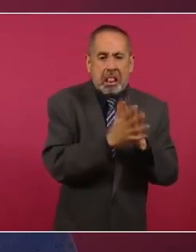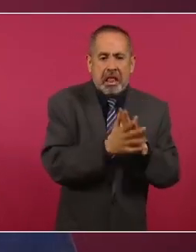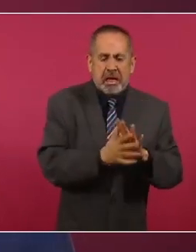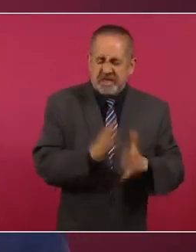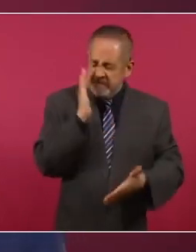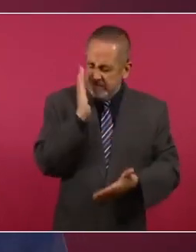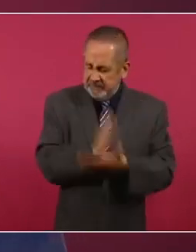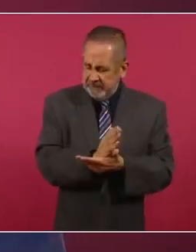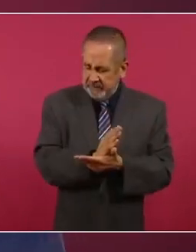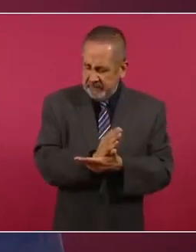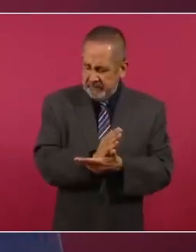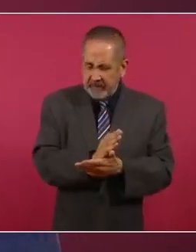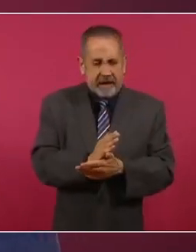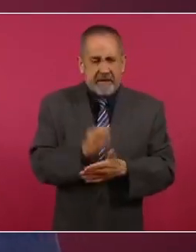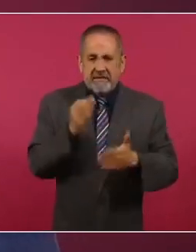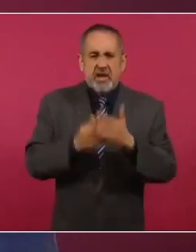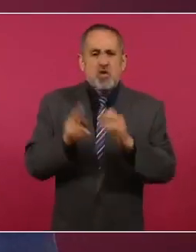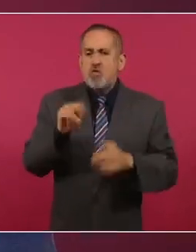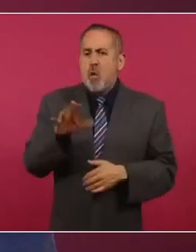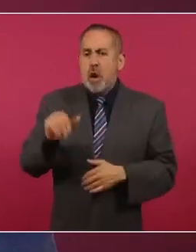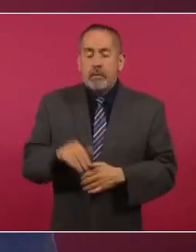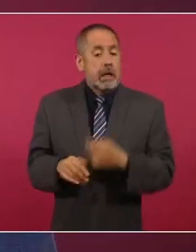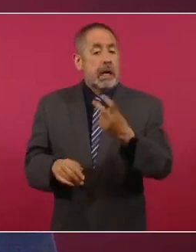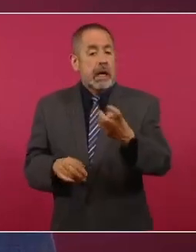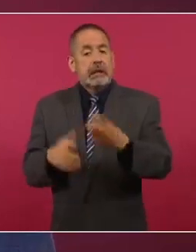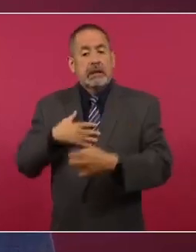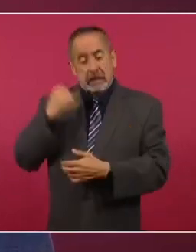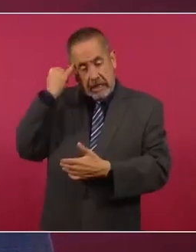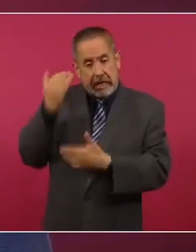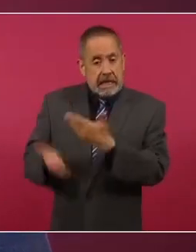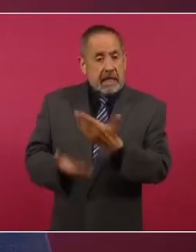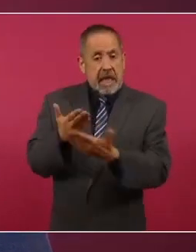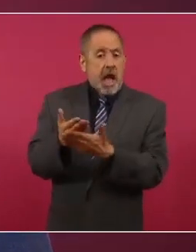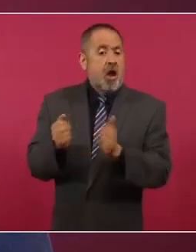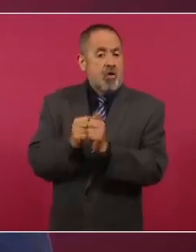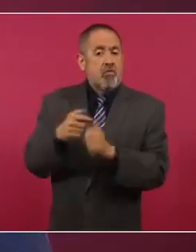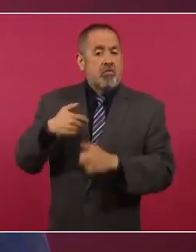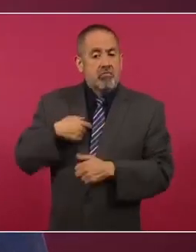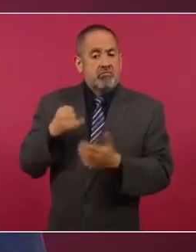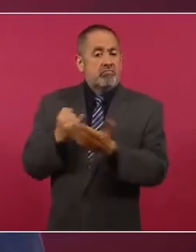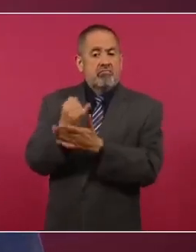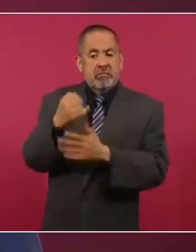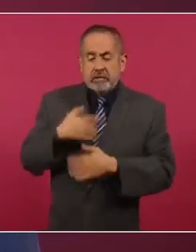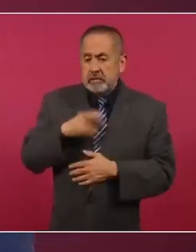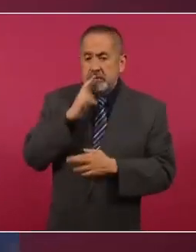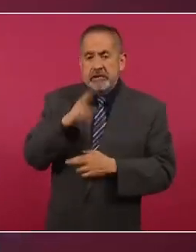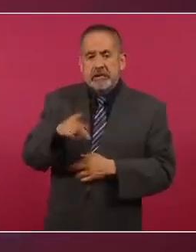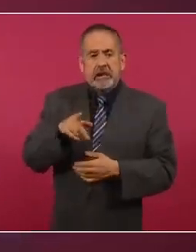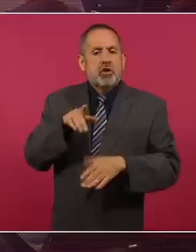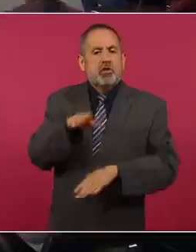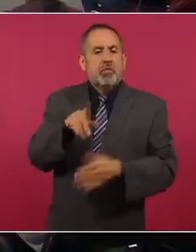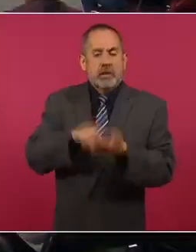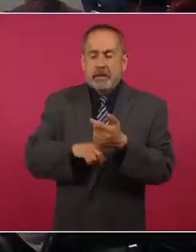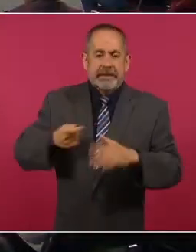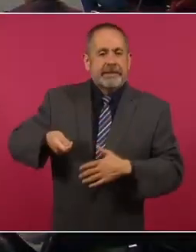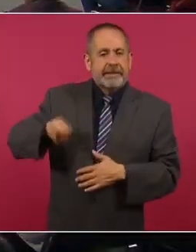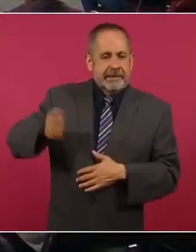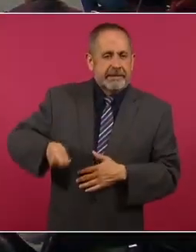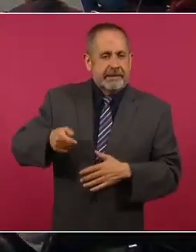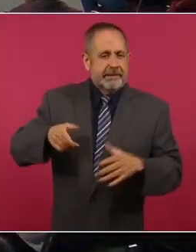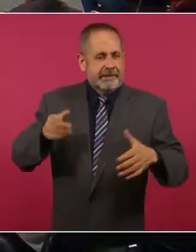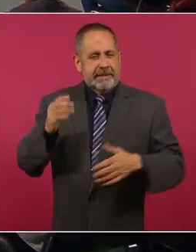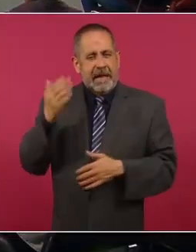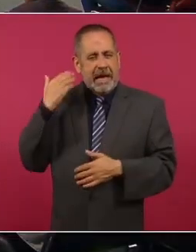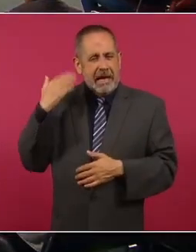Entonces, esa es nuestra postura con relación a lo que resolvieron los